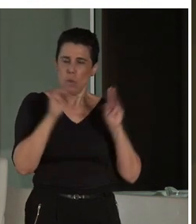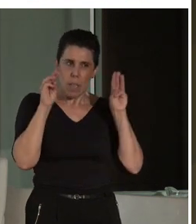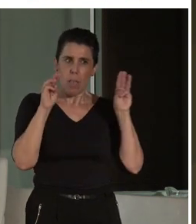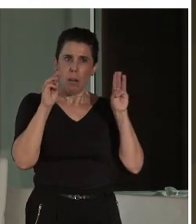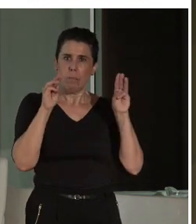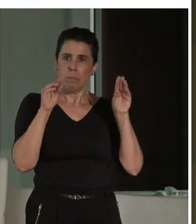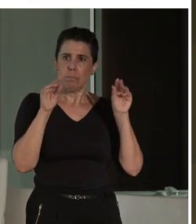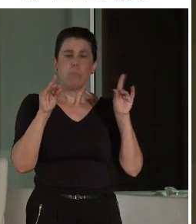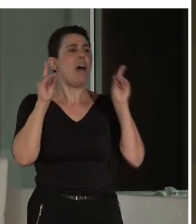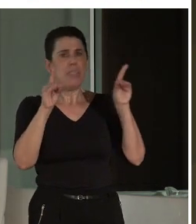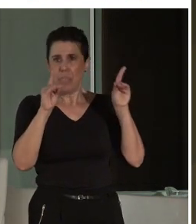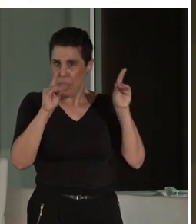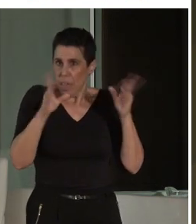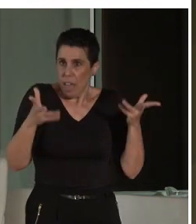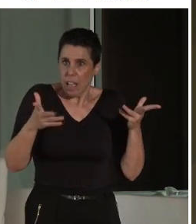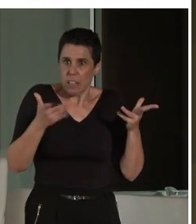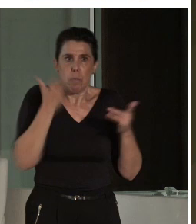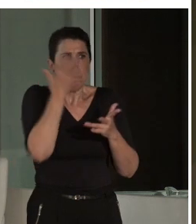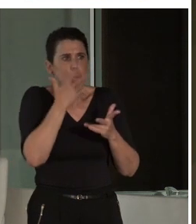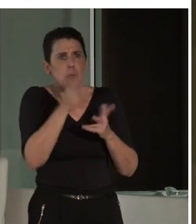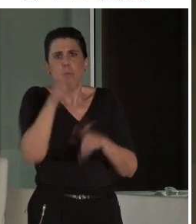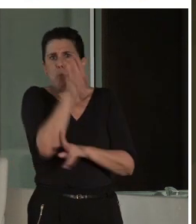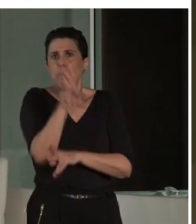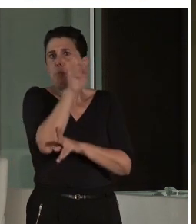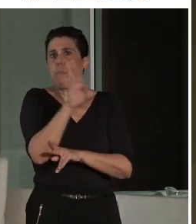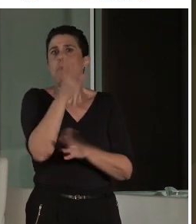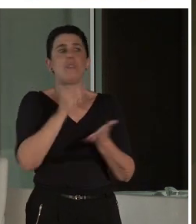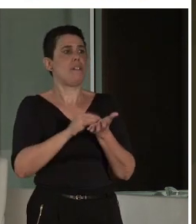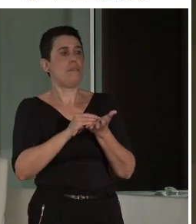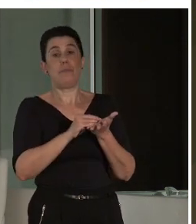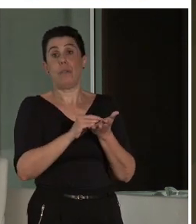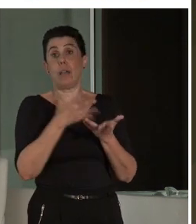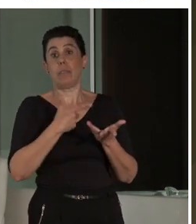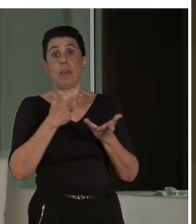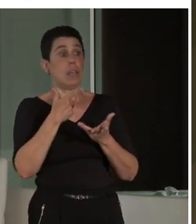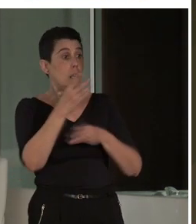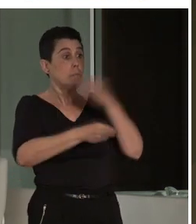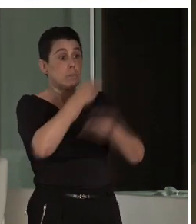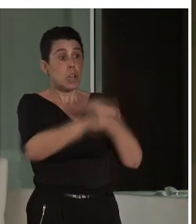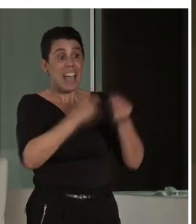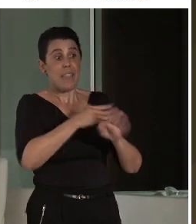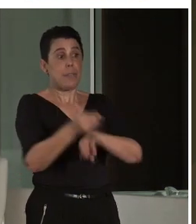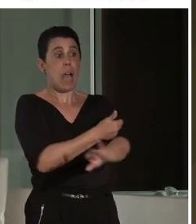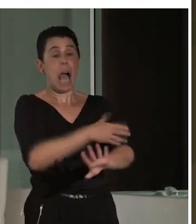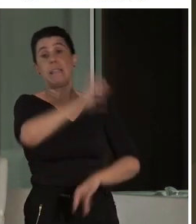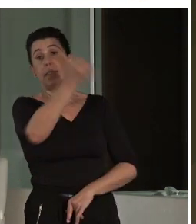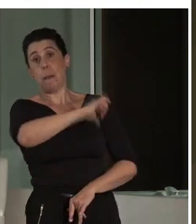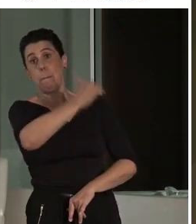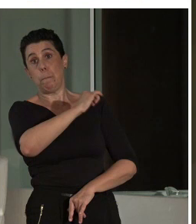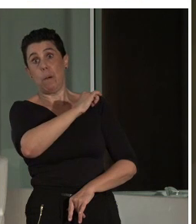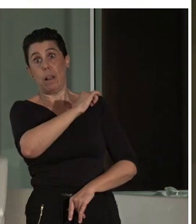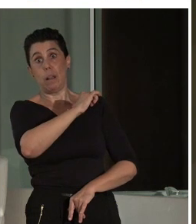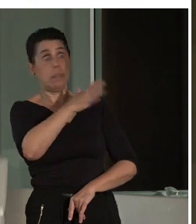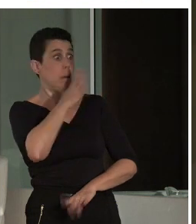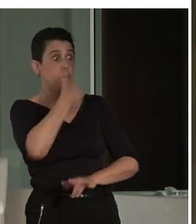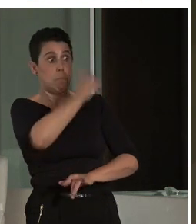repetir las cosas muchas veces, ¿no?, y lo ha repetido en numerosas ocasiones, que todas las actuaciones hay que validarlas, porque si no, son un fracaso absoluto.